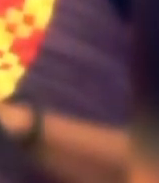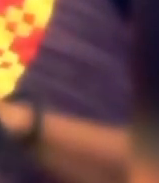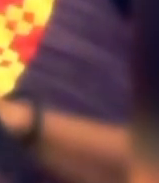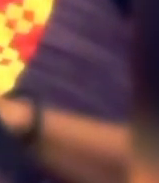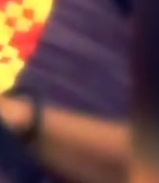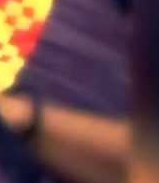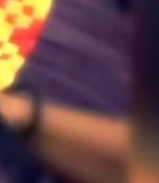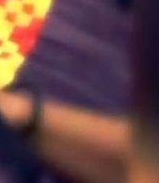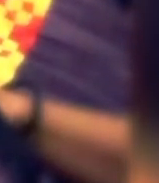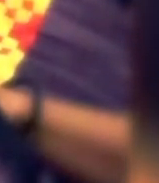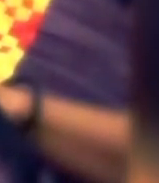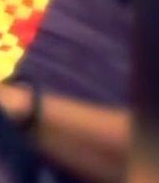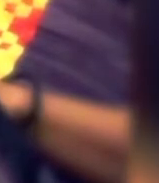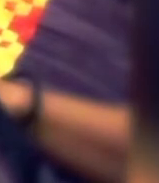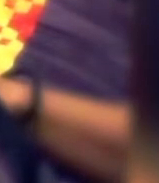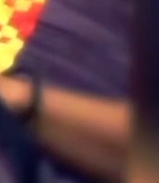si es un traje de gala, si es un traje ritual,